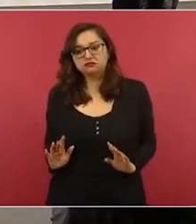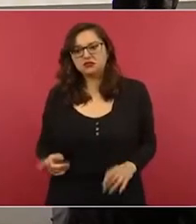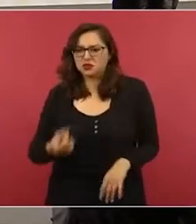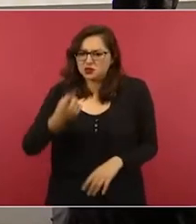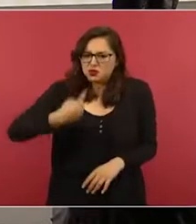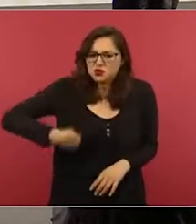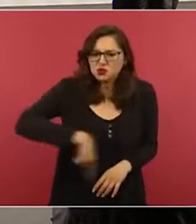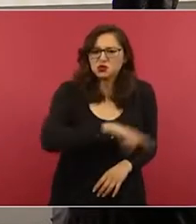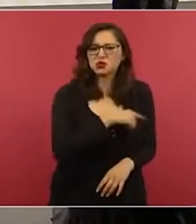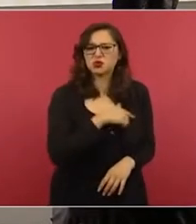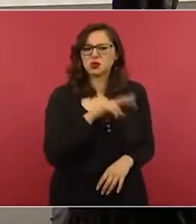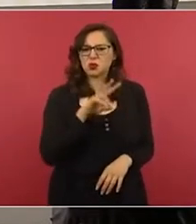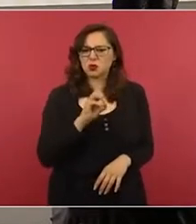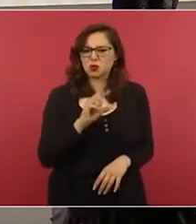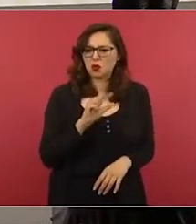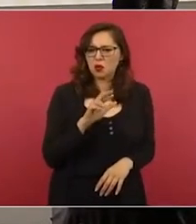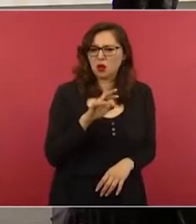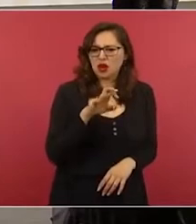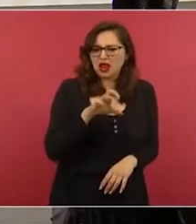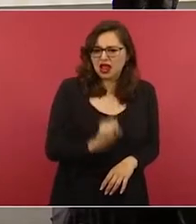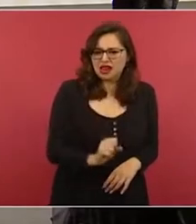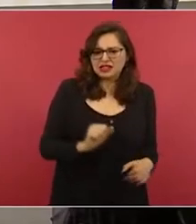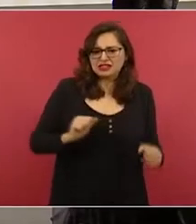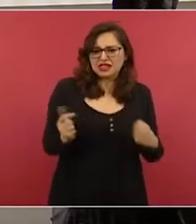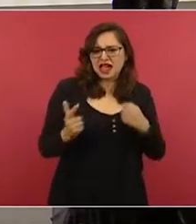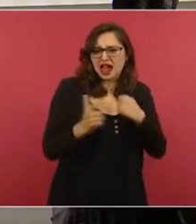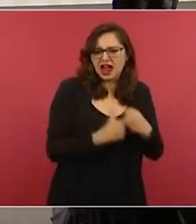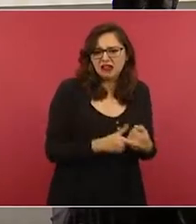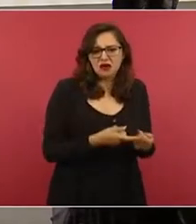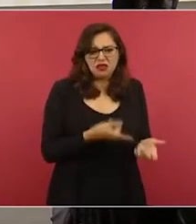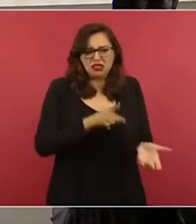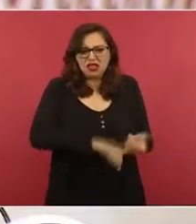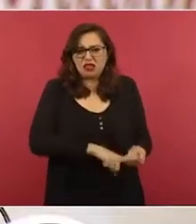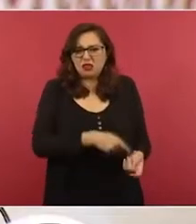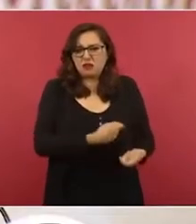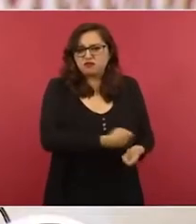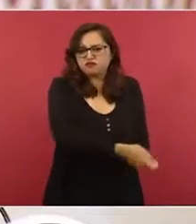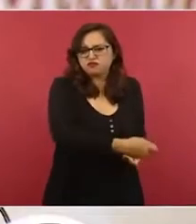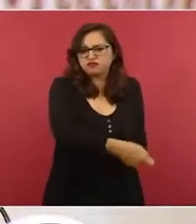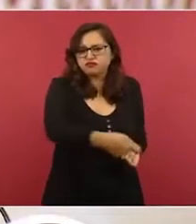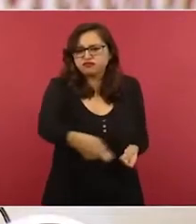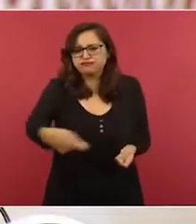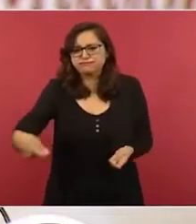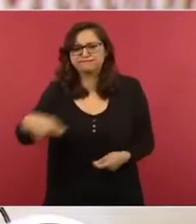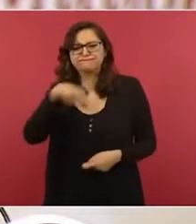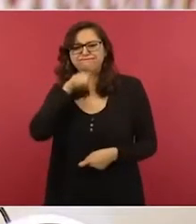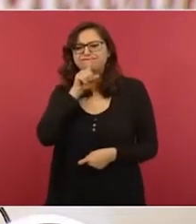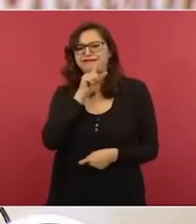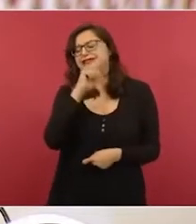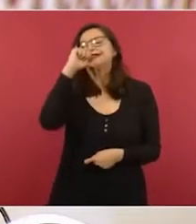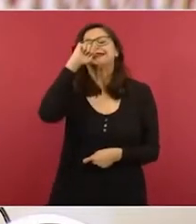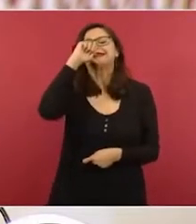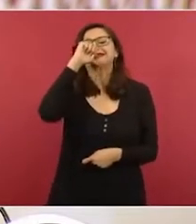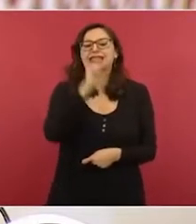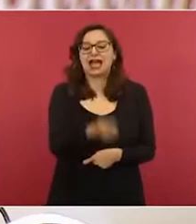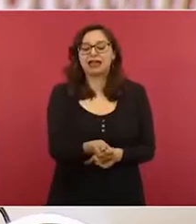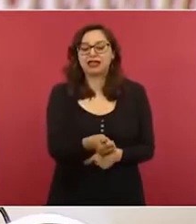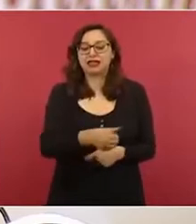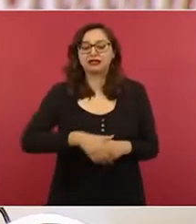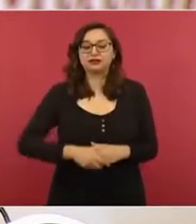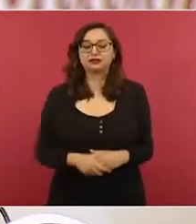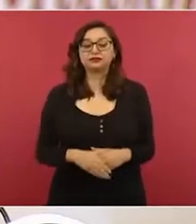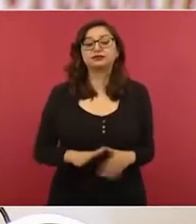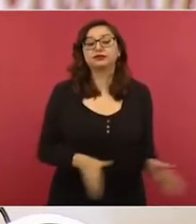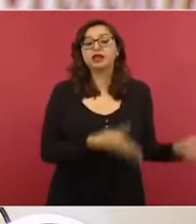momento los artículos de equipaje de mano representan propaganda o la postura de la aerolínea. El reporte